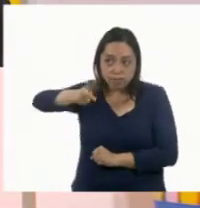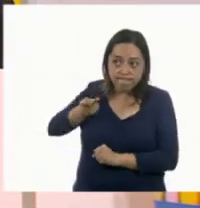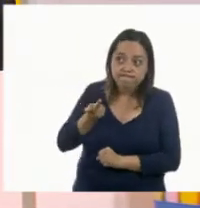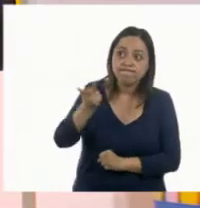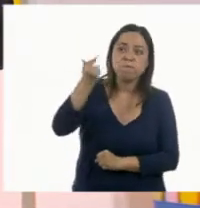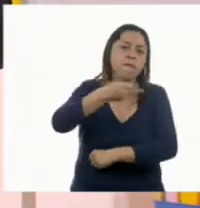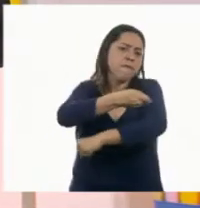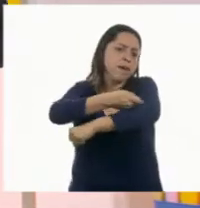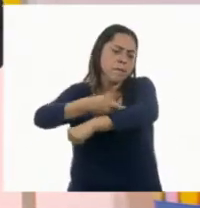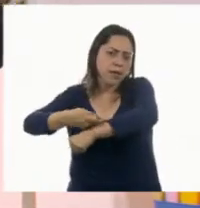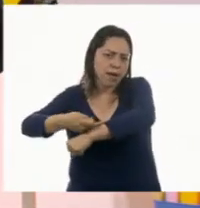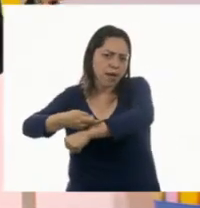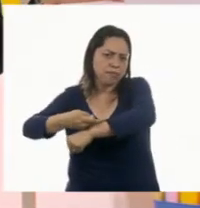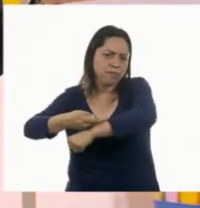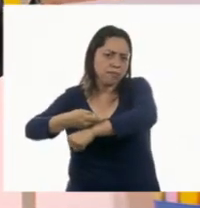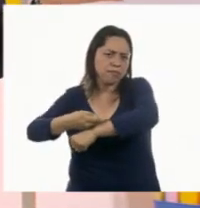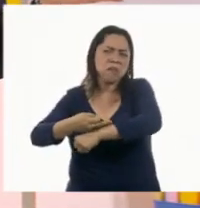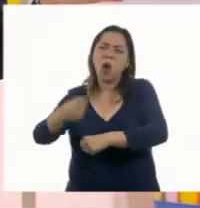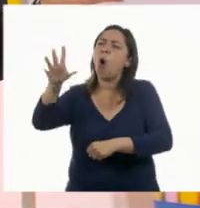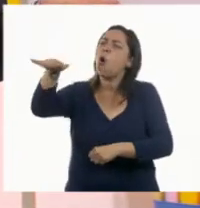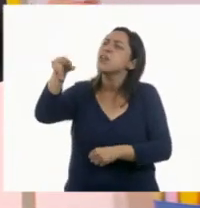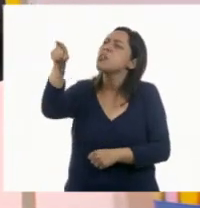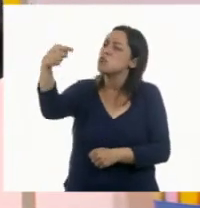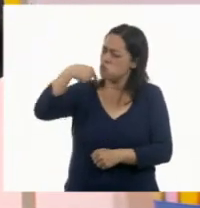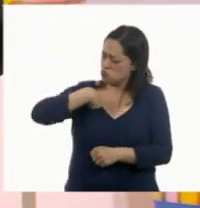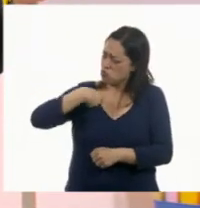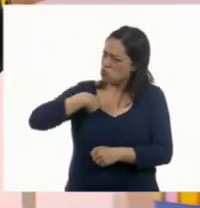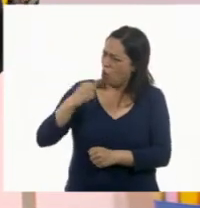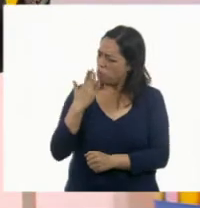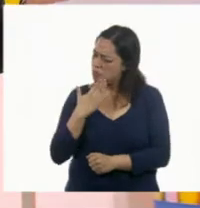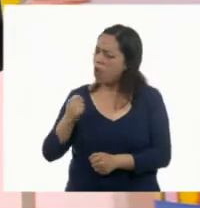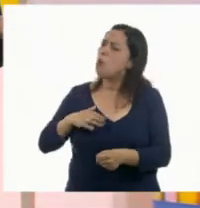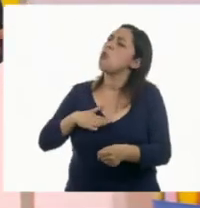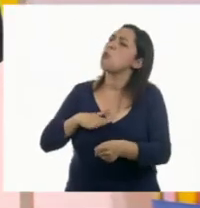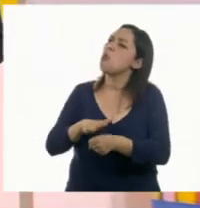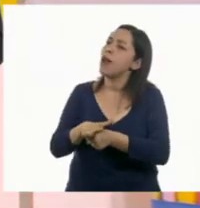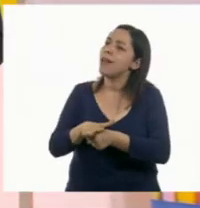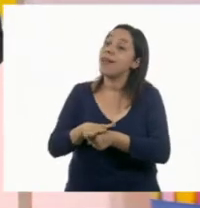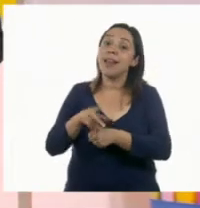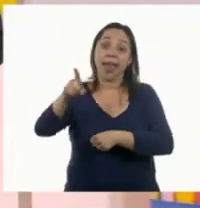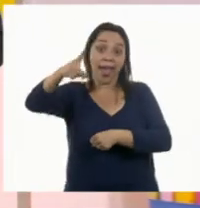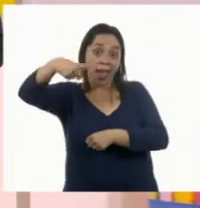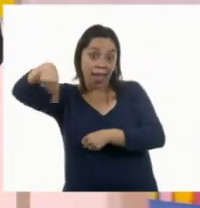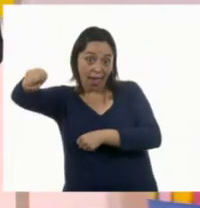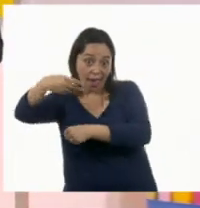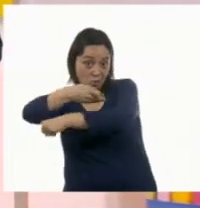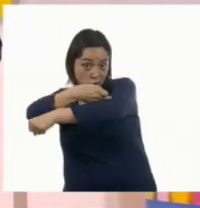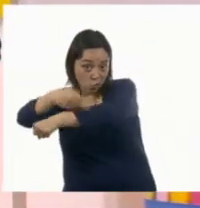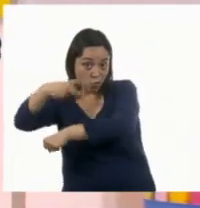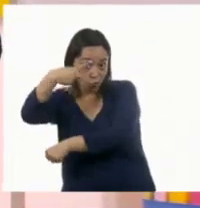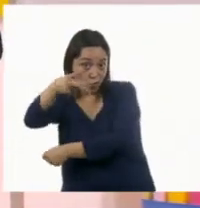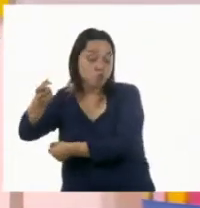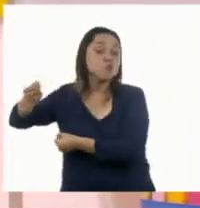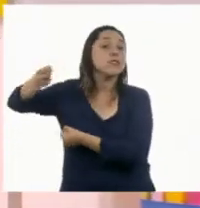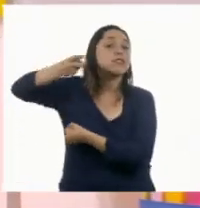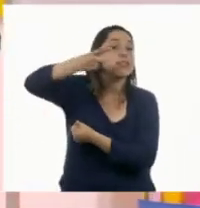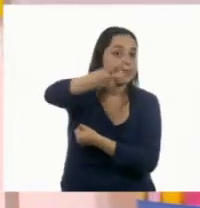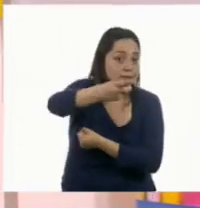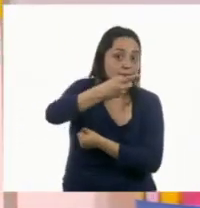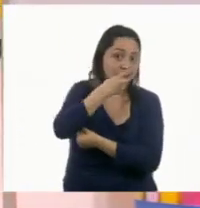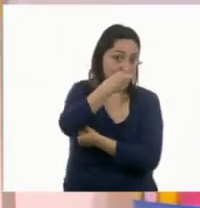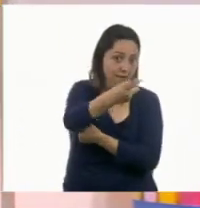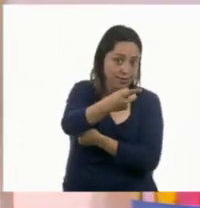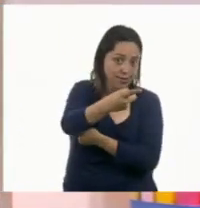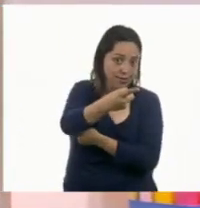eso, ¿en qué soy hábil? Ellos les van a decir cuál es su habilidad. Y le van a pedir que los ayude a